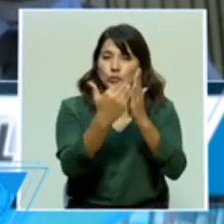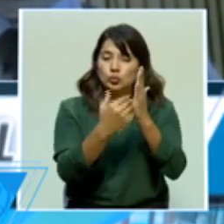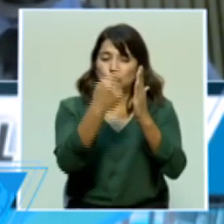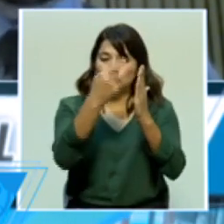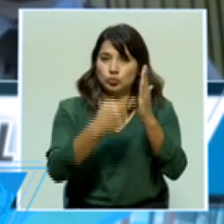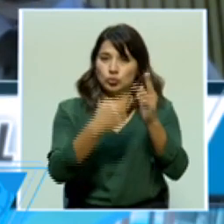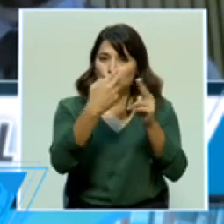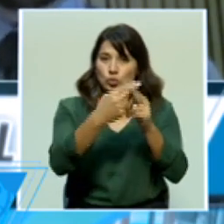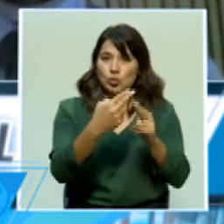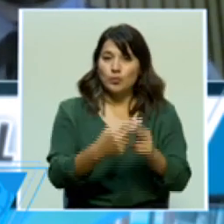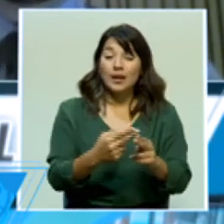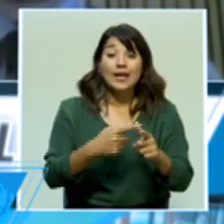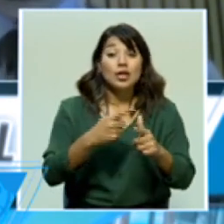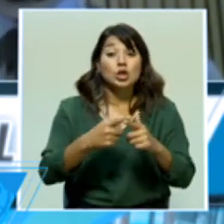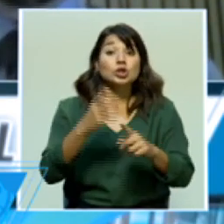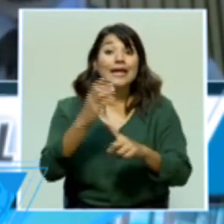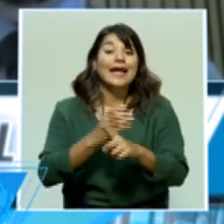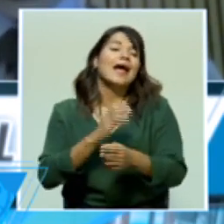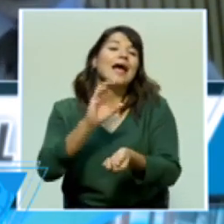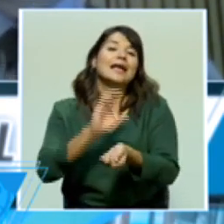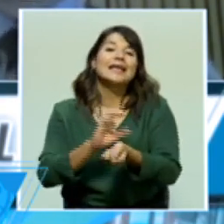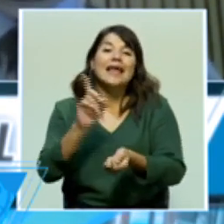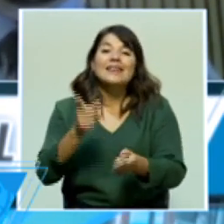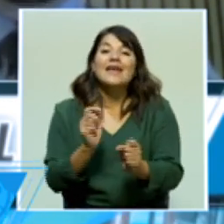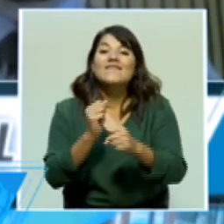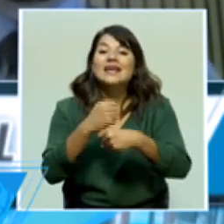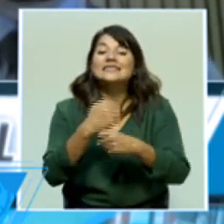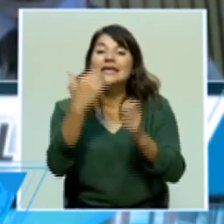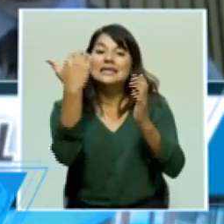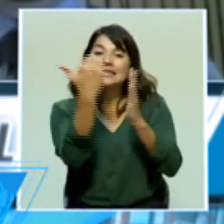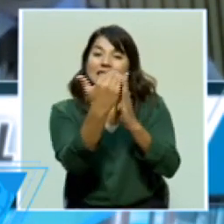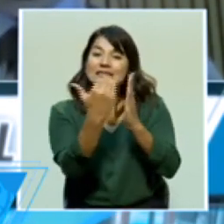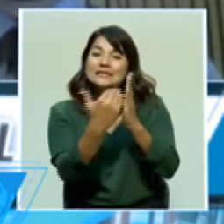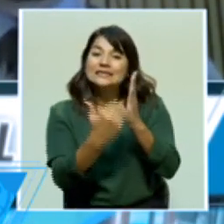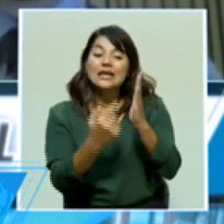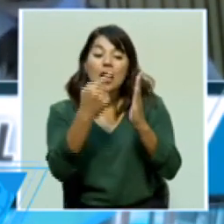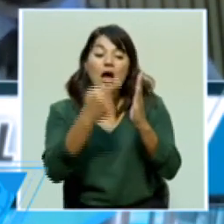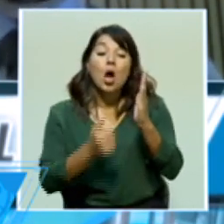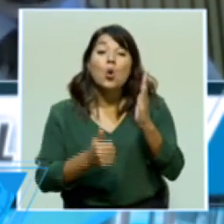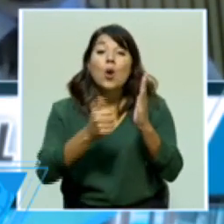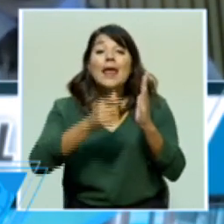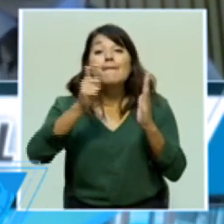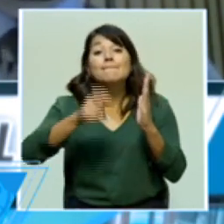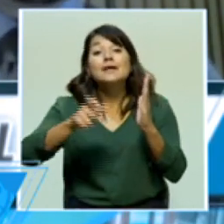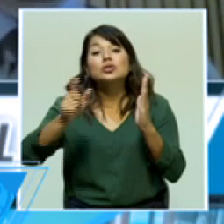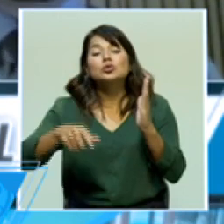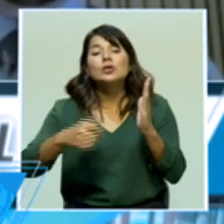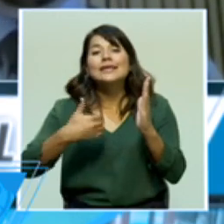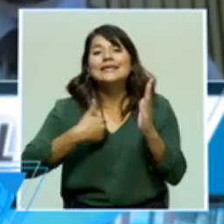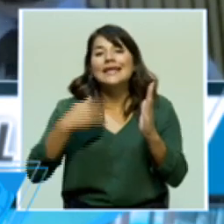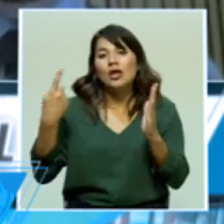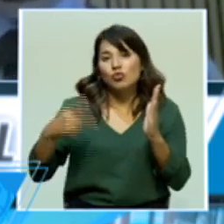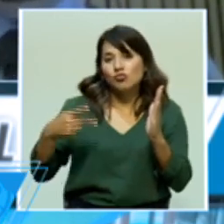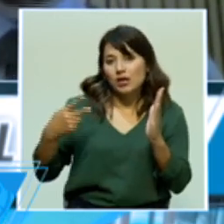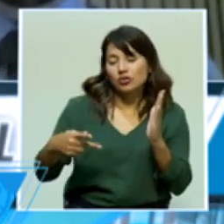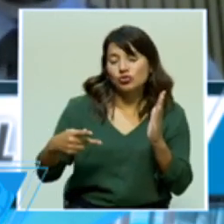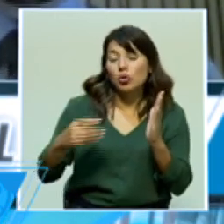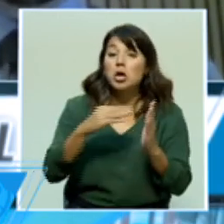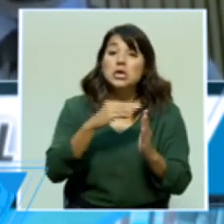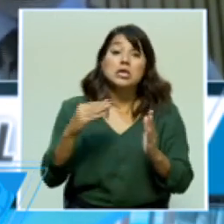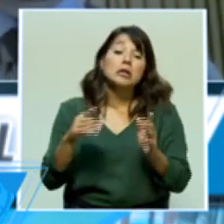salud haga su lista de cuáles son esos pacientes y establezca, digamos que un